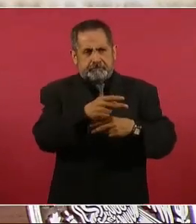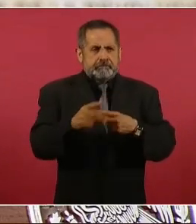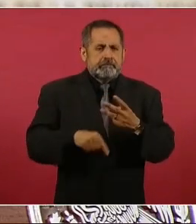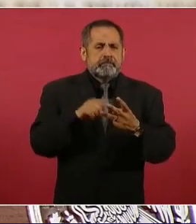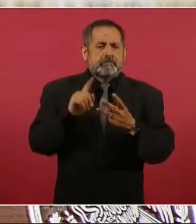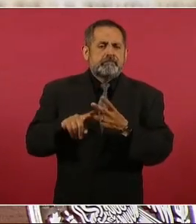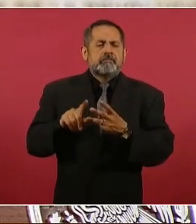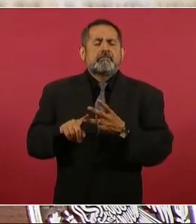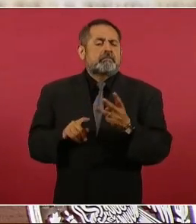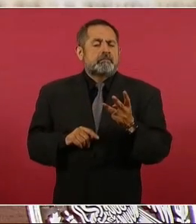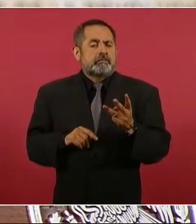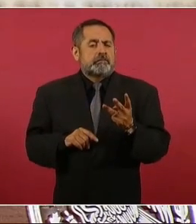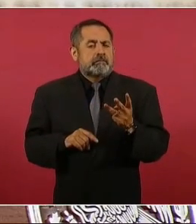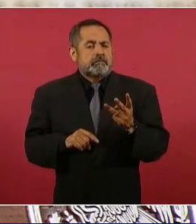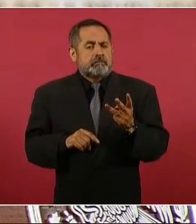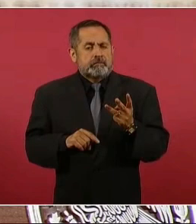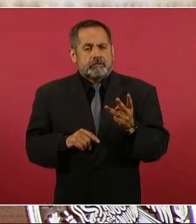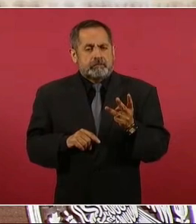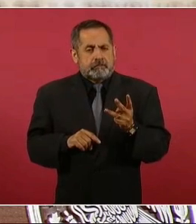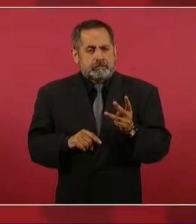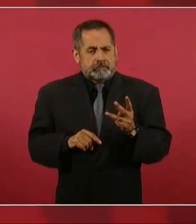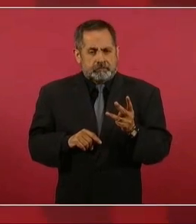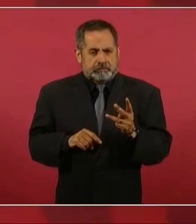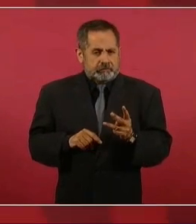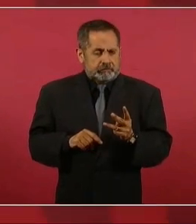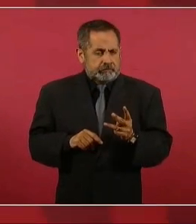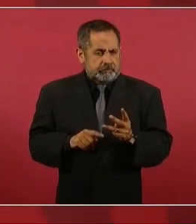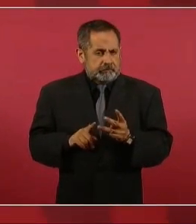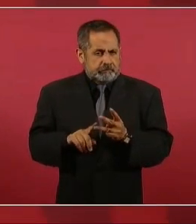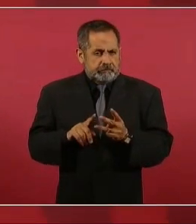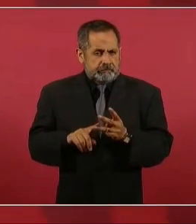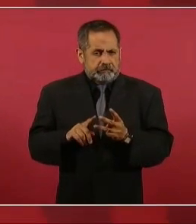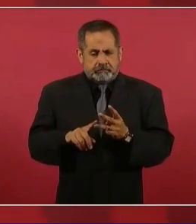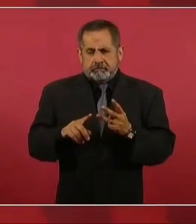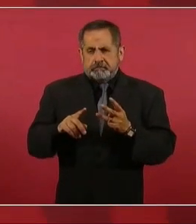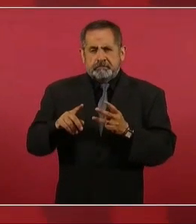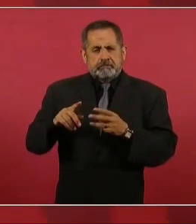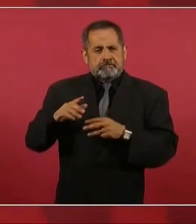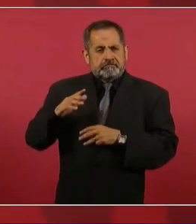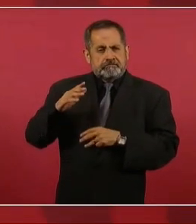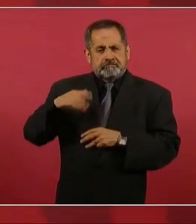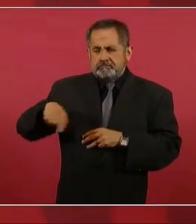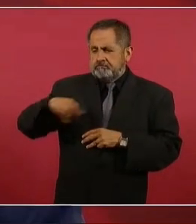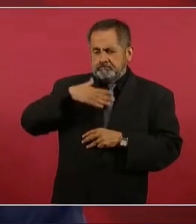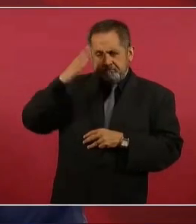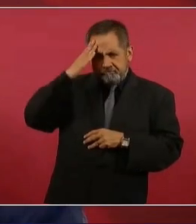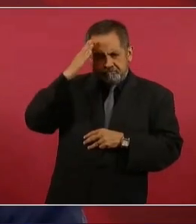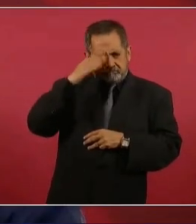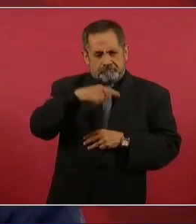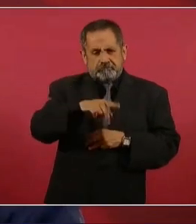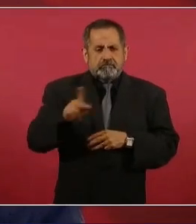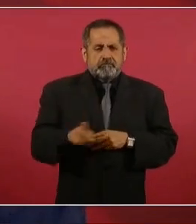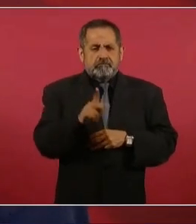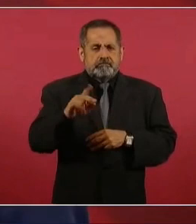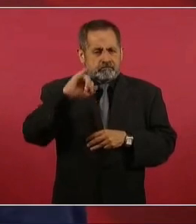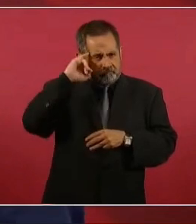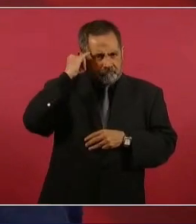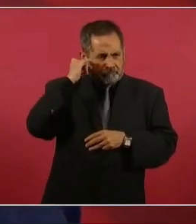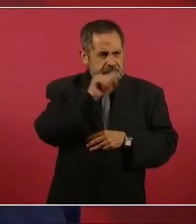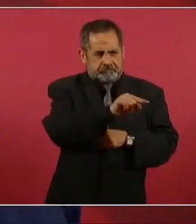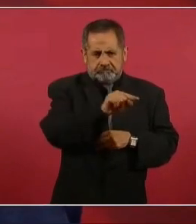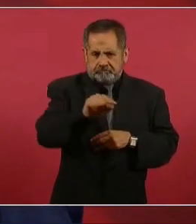van los dirigentes de los pueblos indígenas,